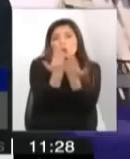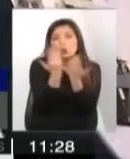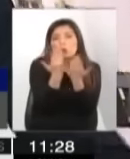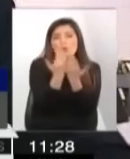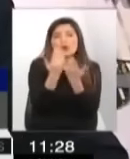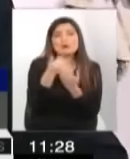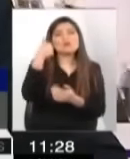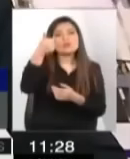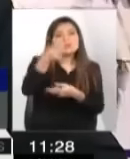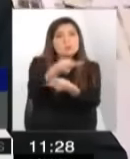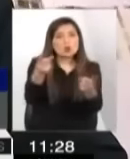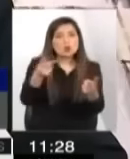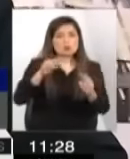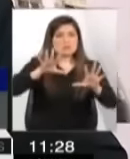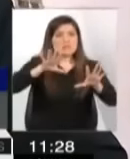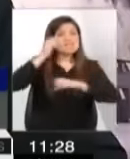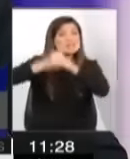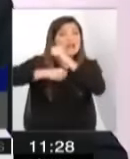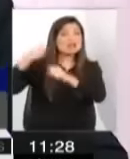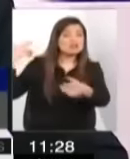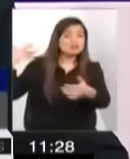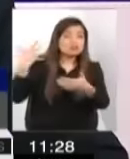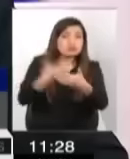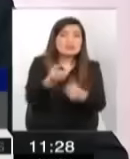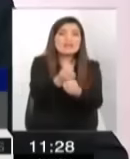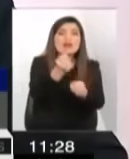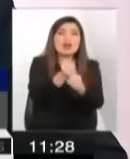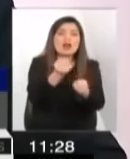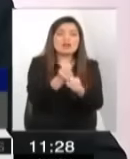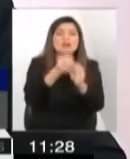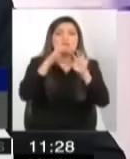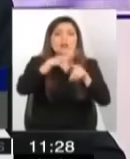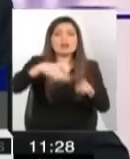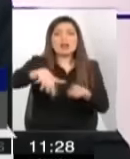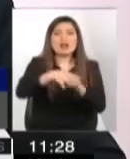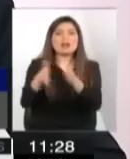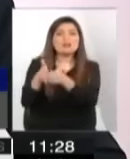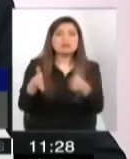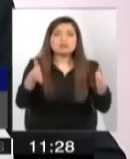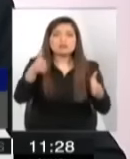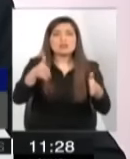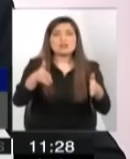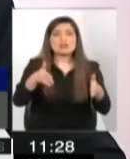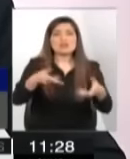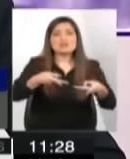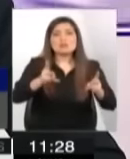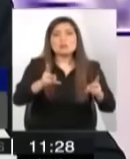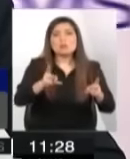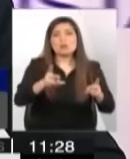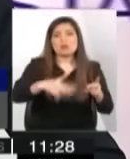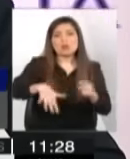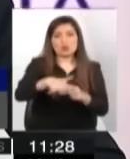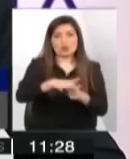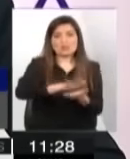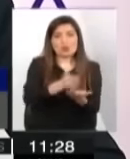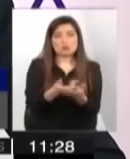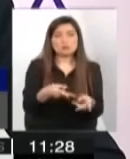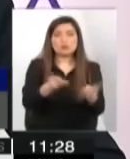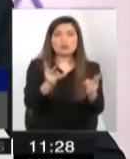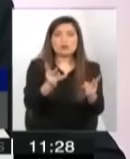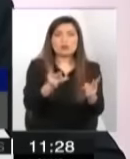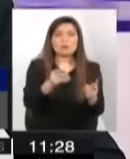de 10 años he trabajado en el sector de la salud pública de este país, por los más vulnerables y ha sido mi orientación permanente